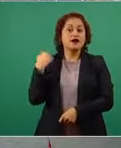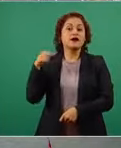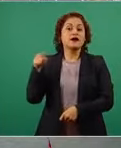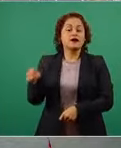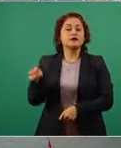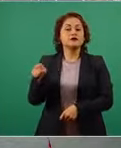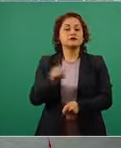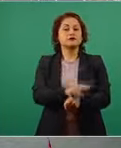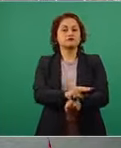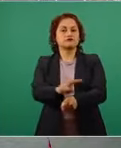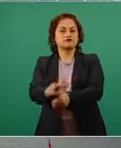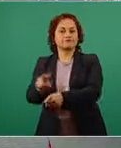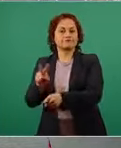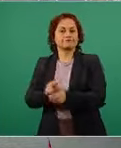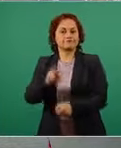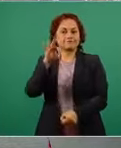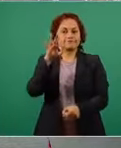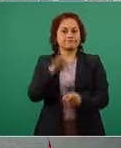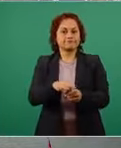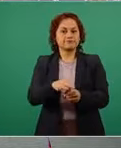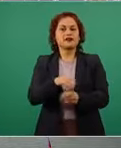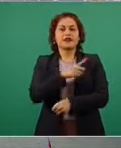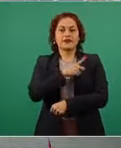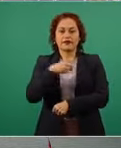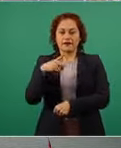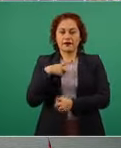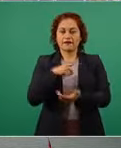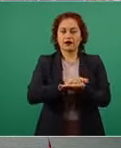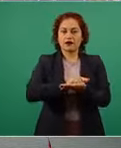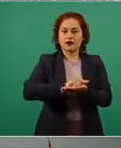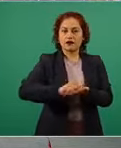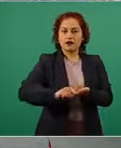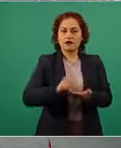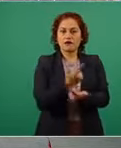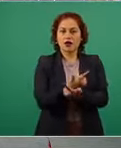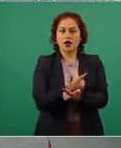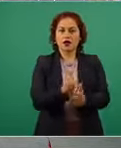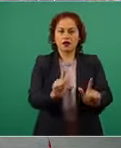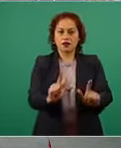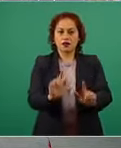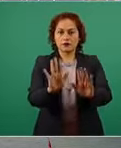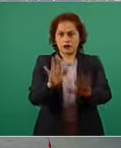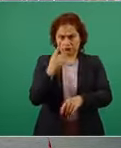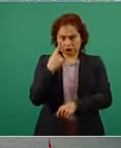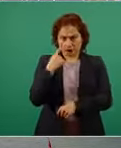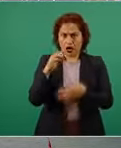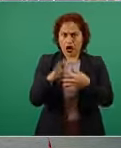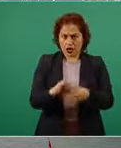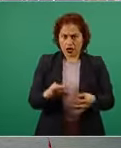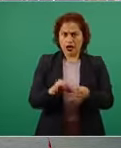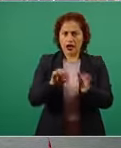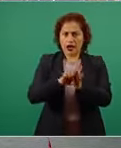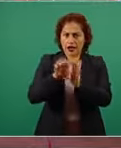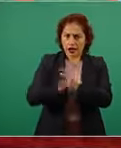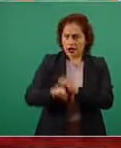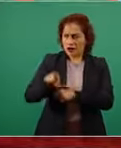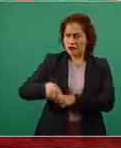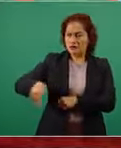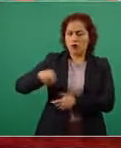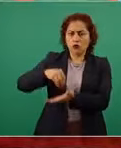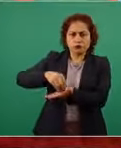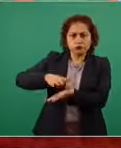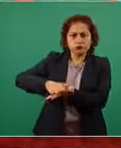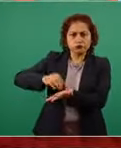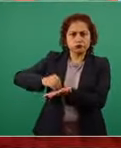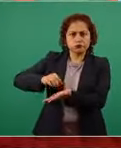fueran libres y limpias. Veamos algunos ejemplos documentados por